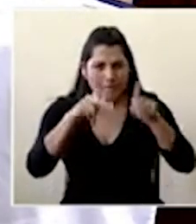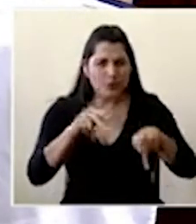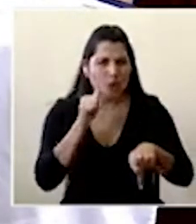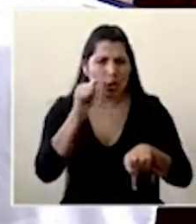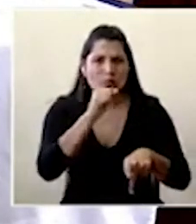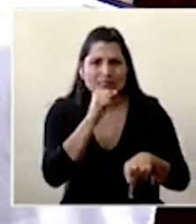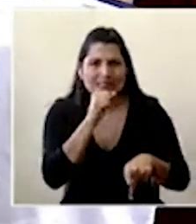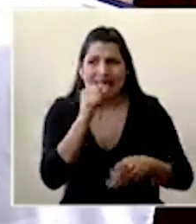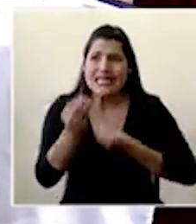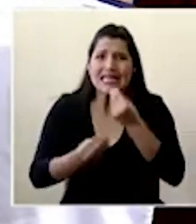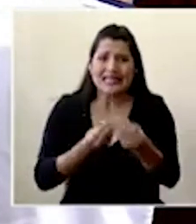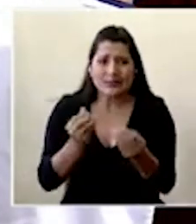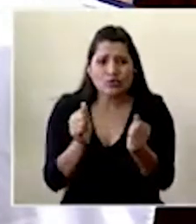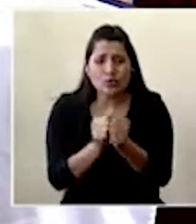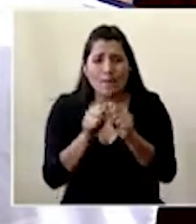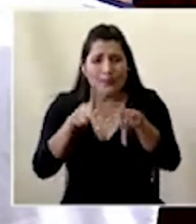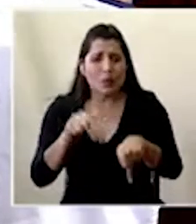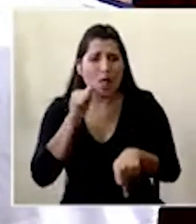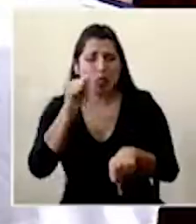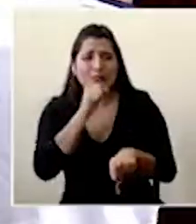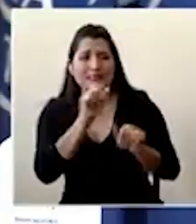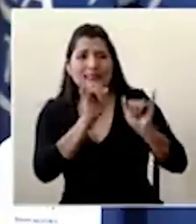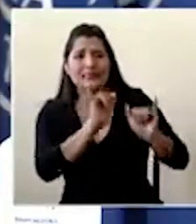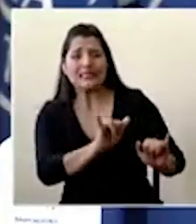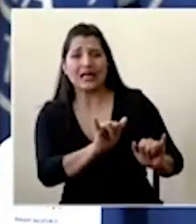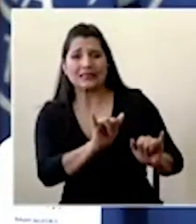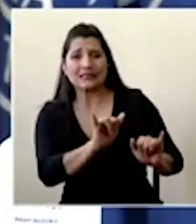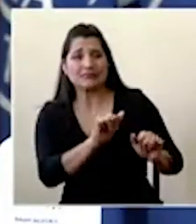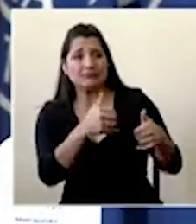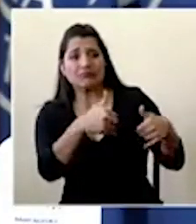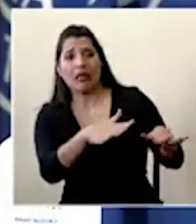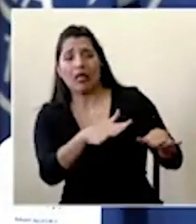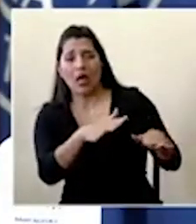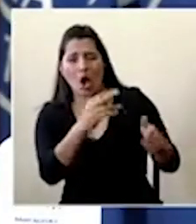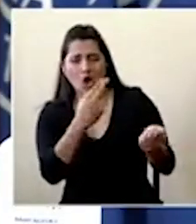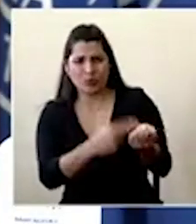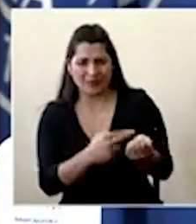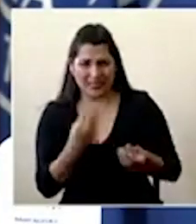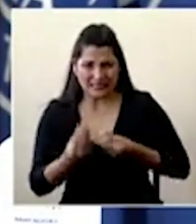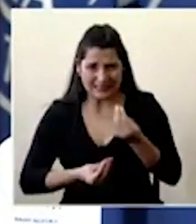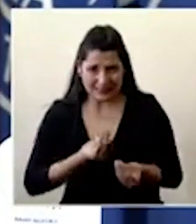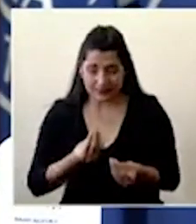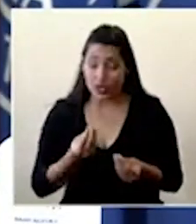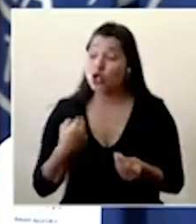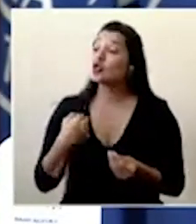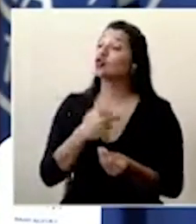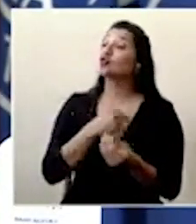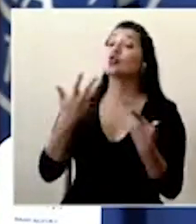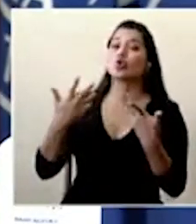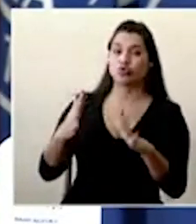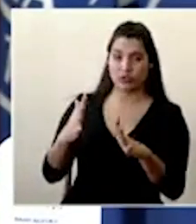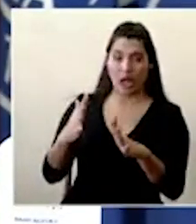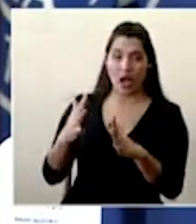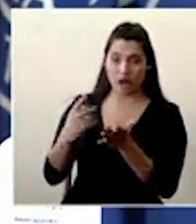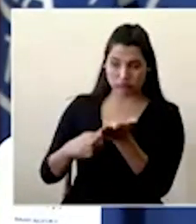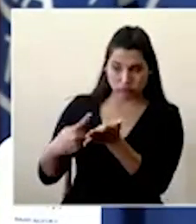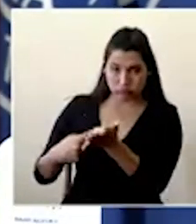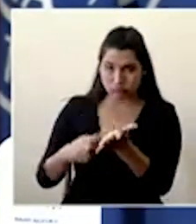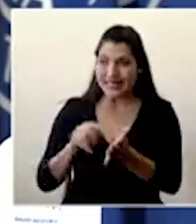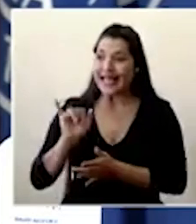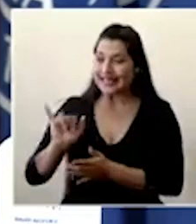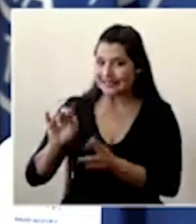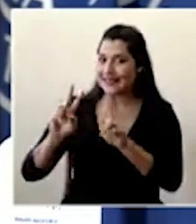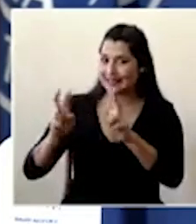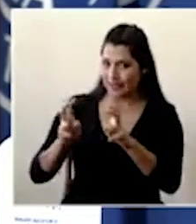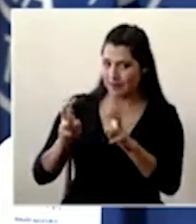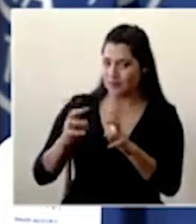abandonadas en hospitales ya todo eso volvemos reiterado hay una mesa de trabajo específica que está viendo el tema de protección social